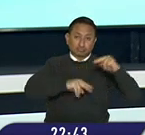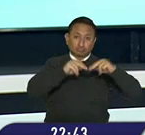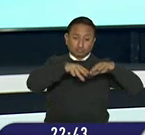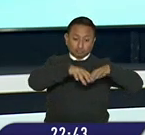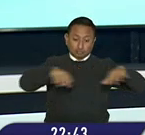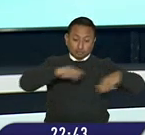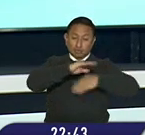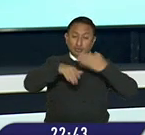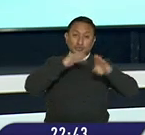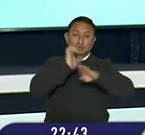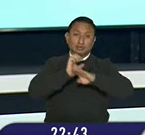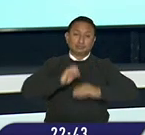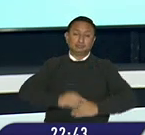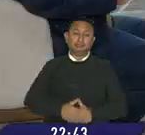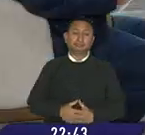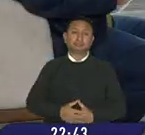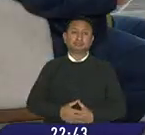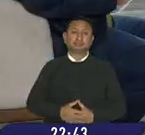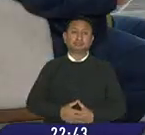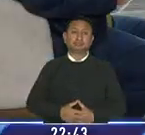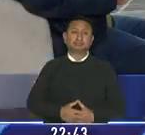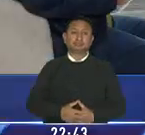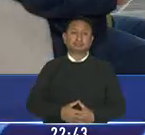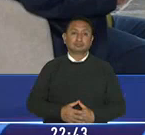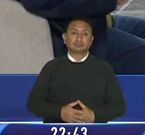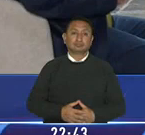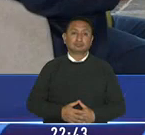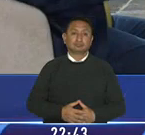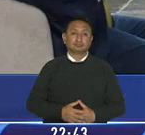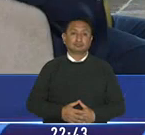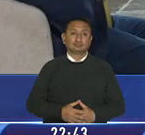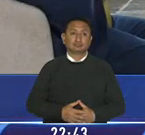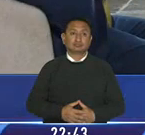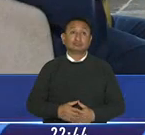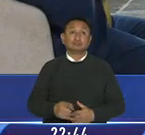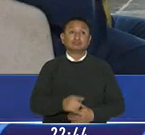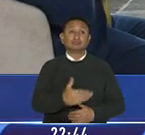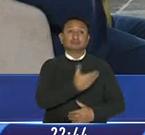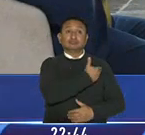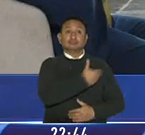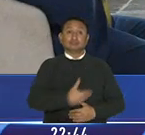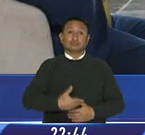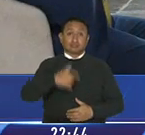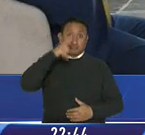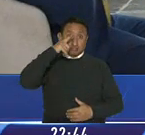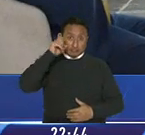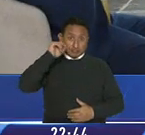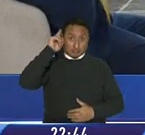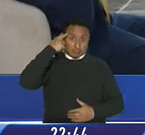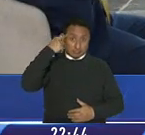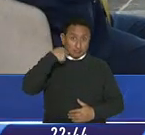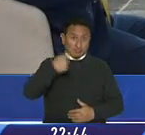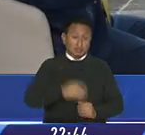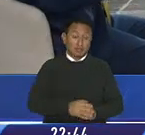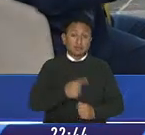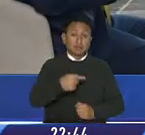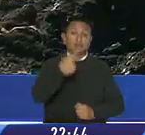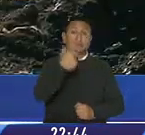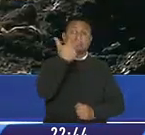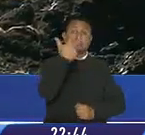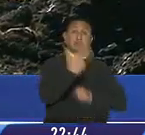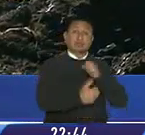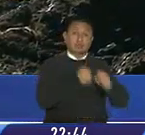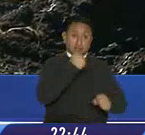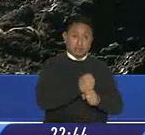en todo el Ecuador el gobierno de Guillermo Lazo anunció que durante los próximos tres años